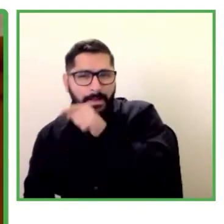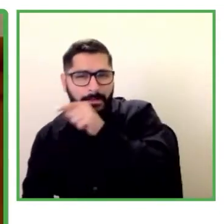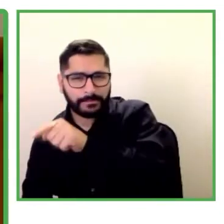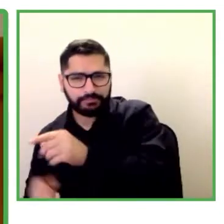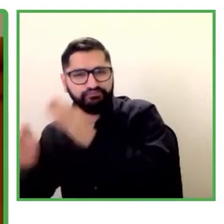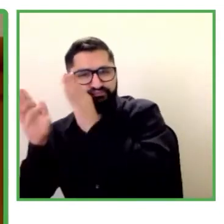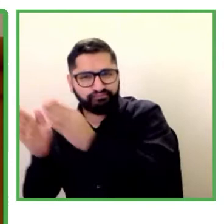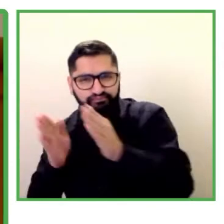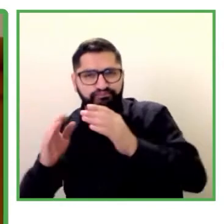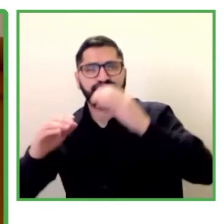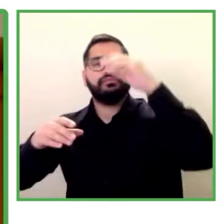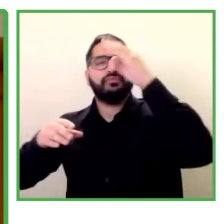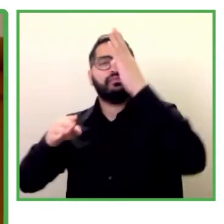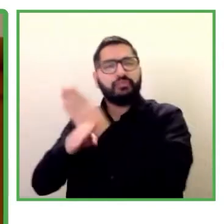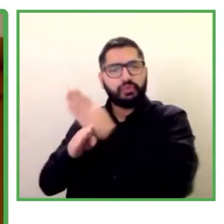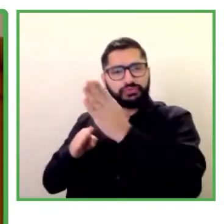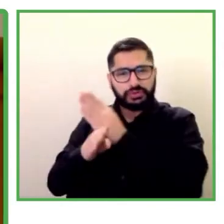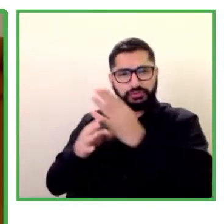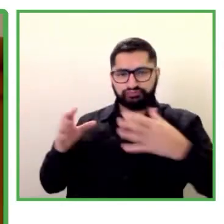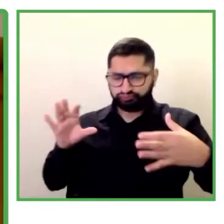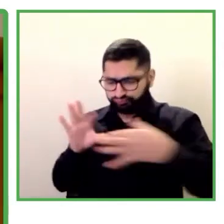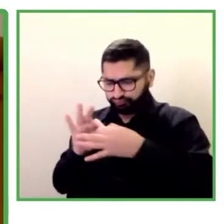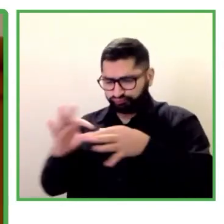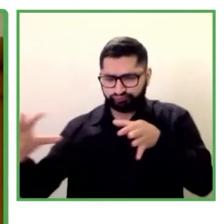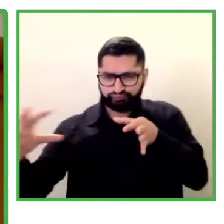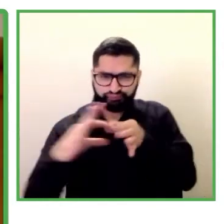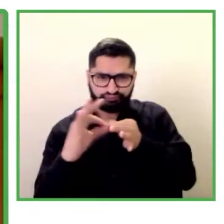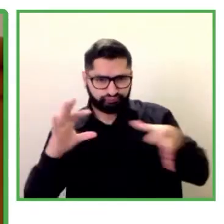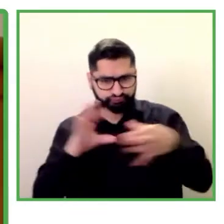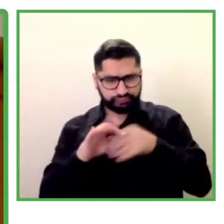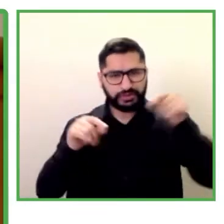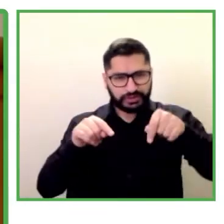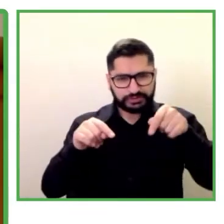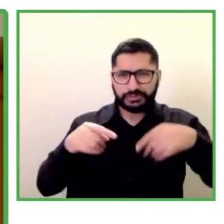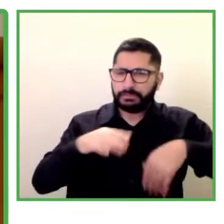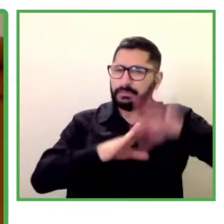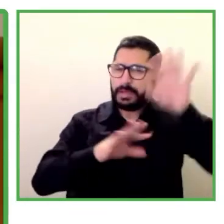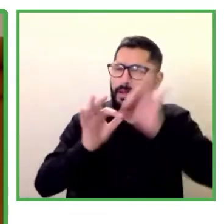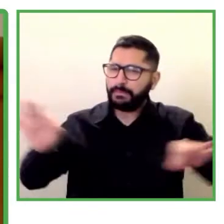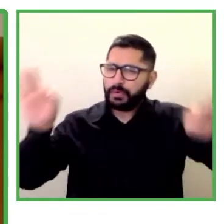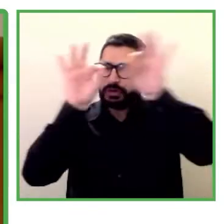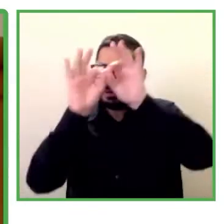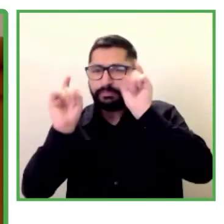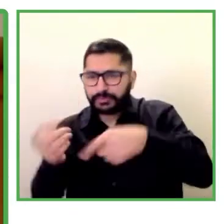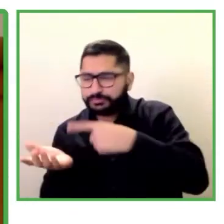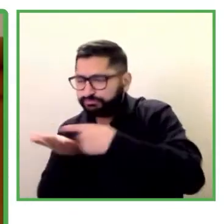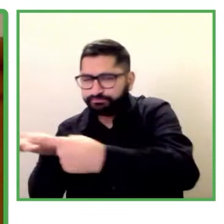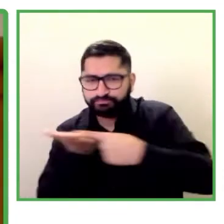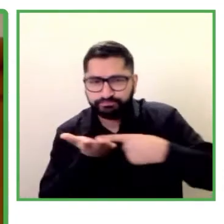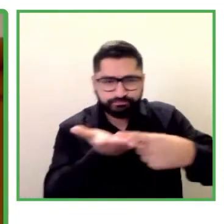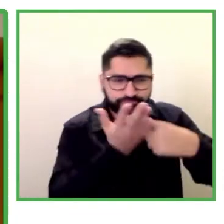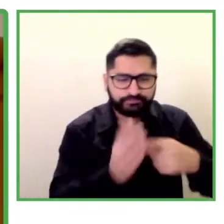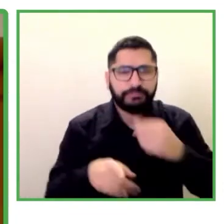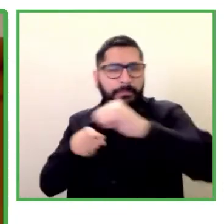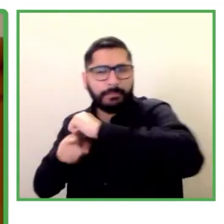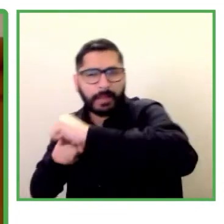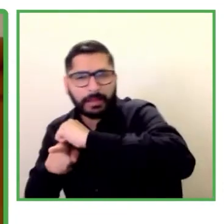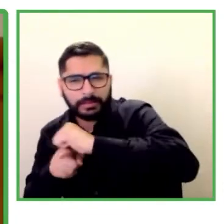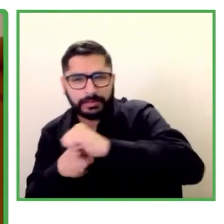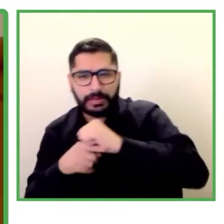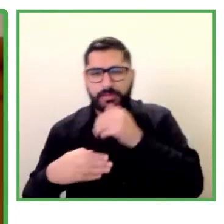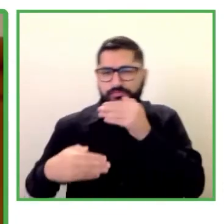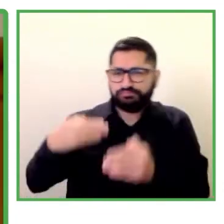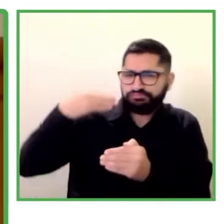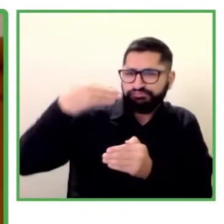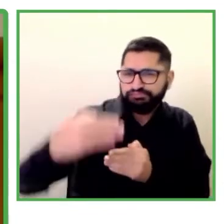Es un foro de intercambio de experiencias y buenas prácticas, que como les digo, se celebra cada año, para promover el empleo de las personas